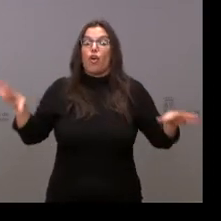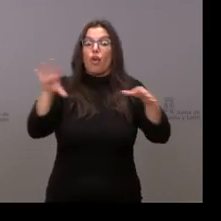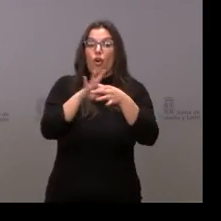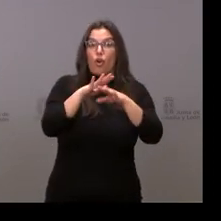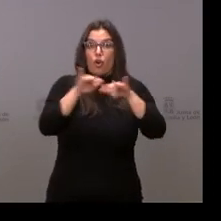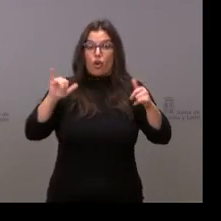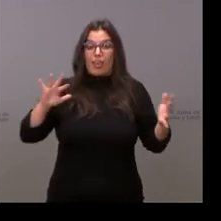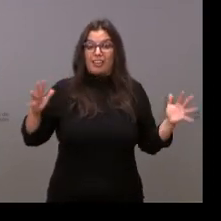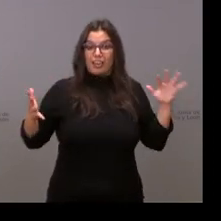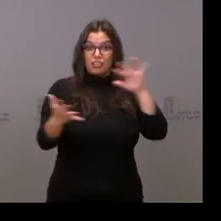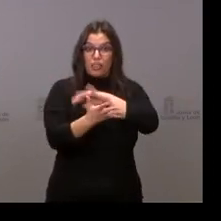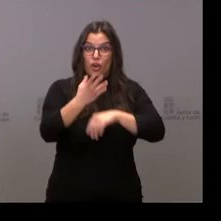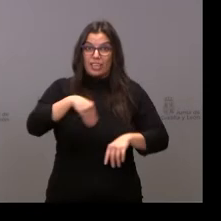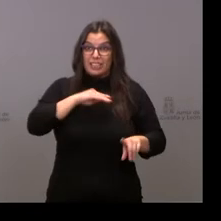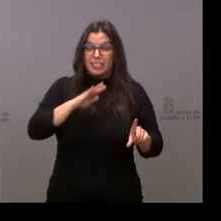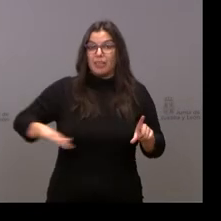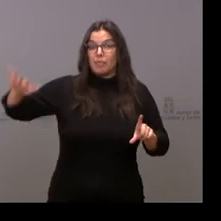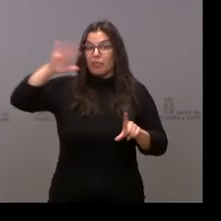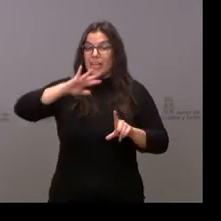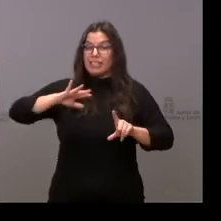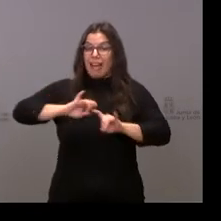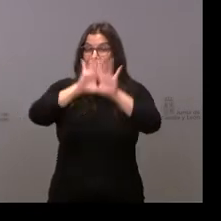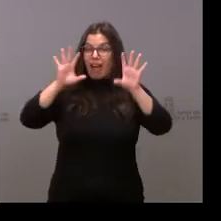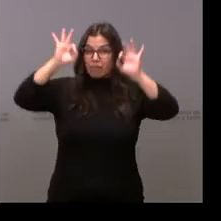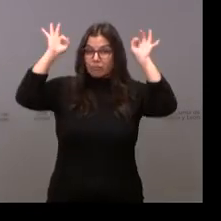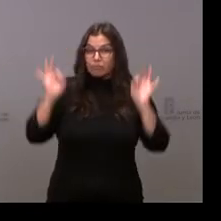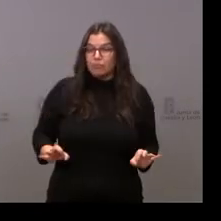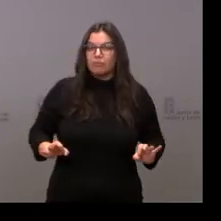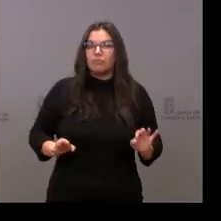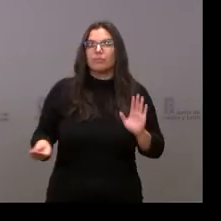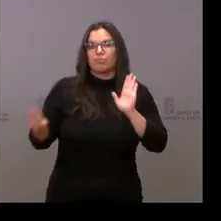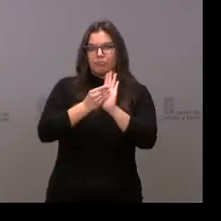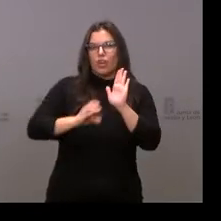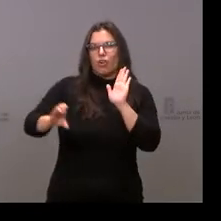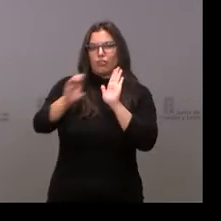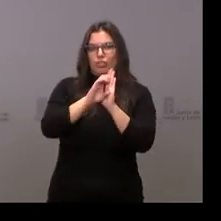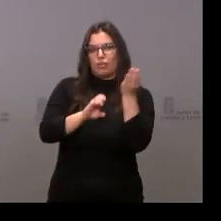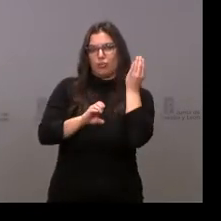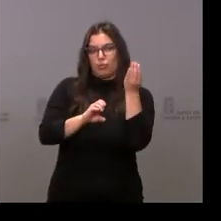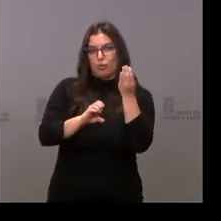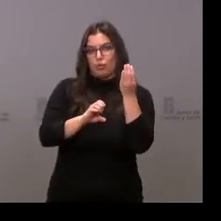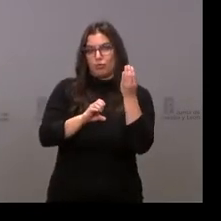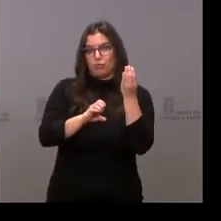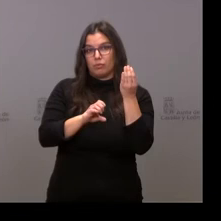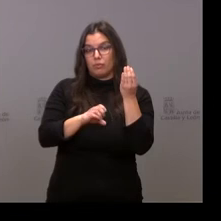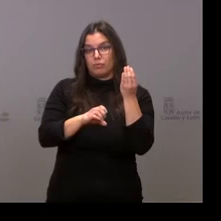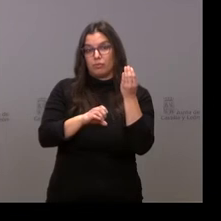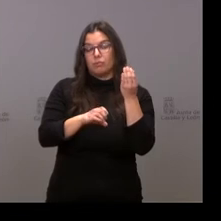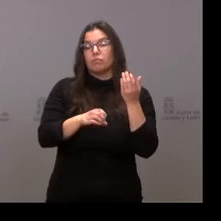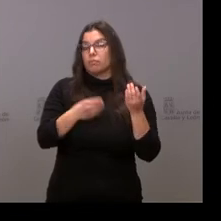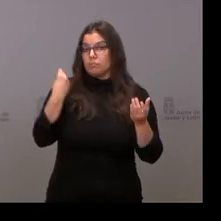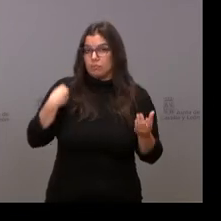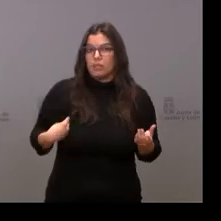de la transición se concretó precisamente en nuestra Carta Magna desde la recuperación